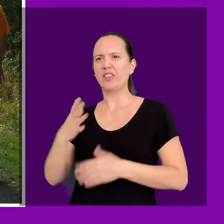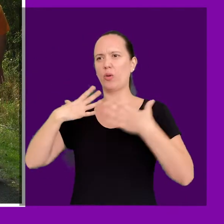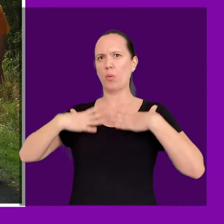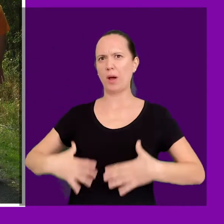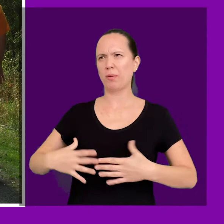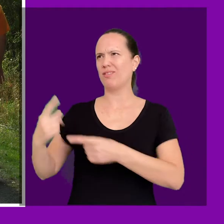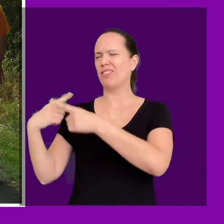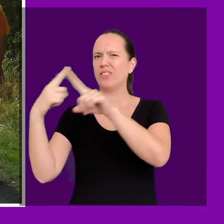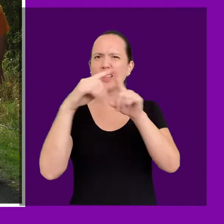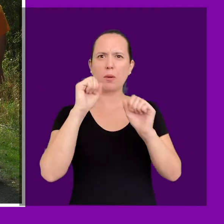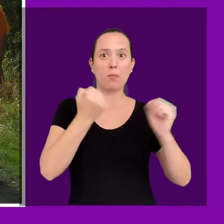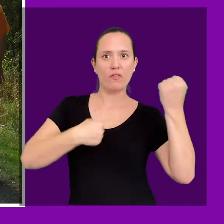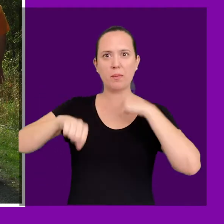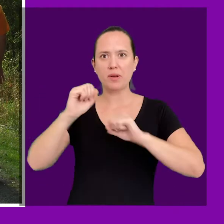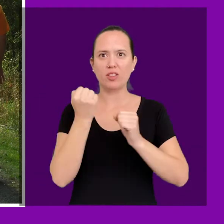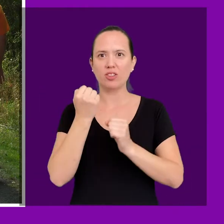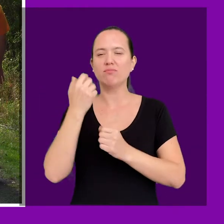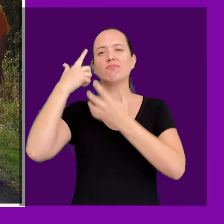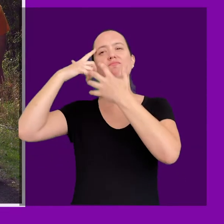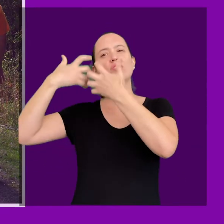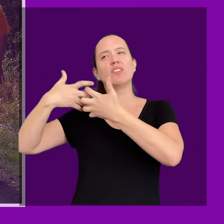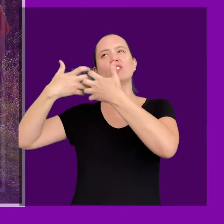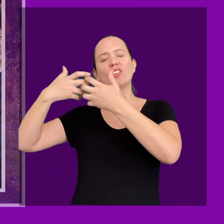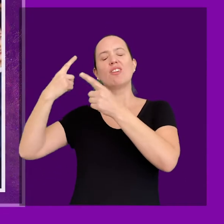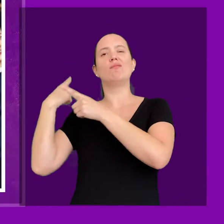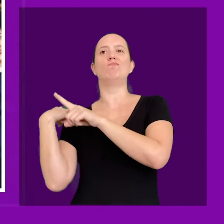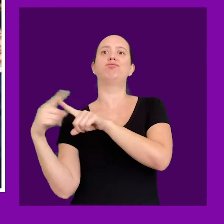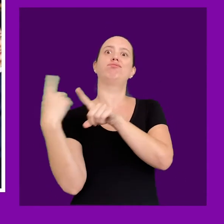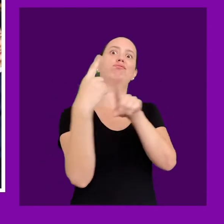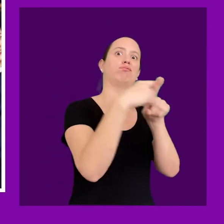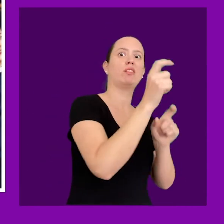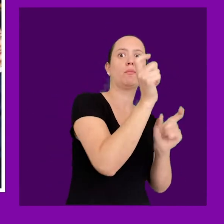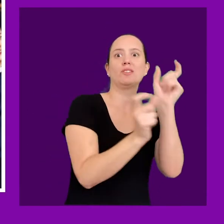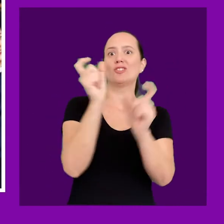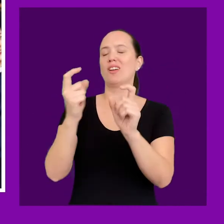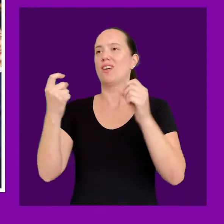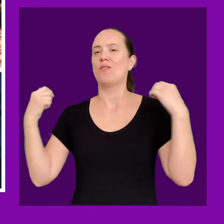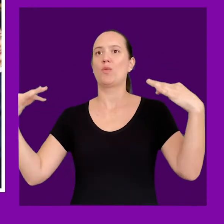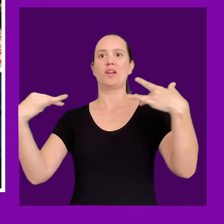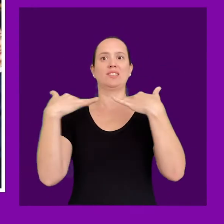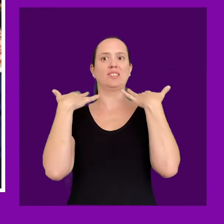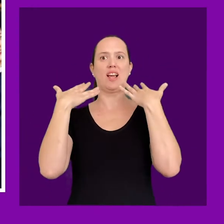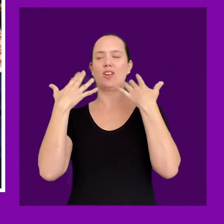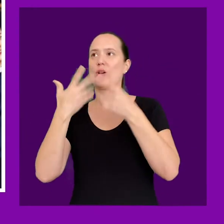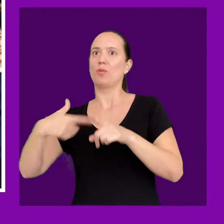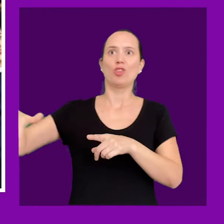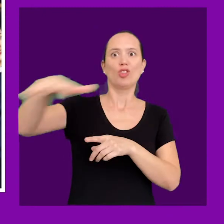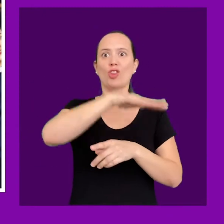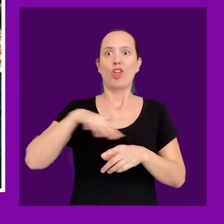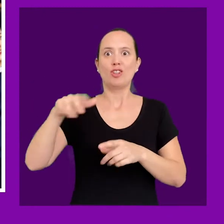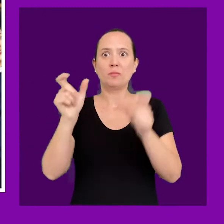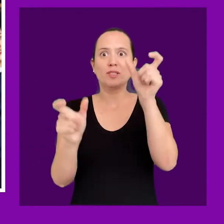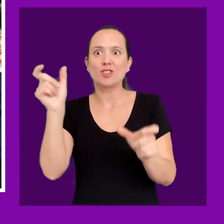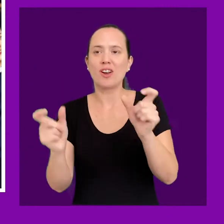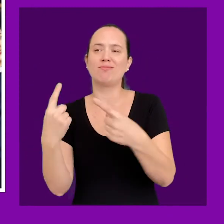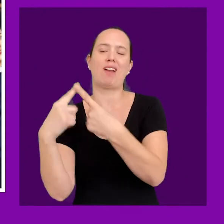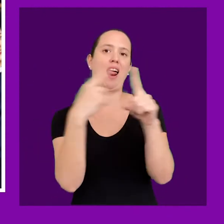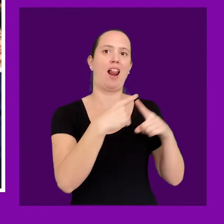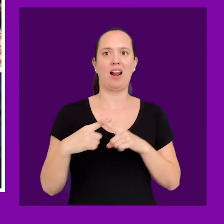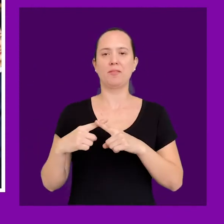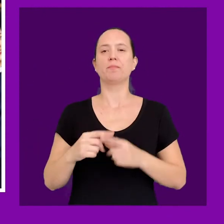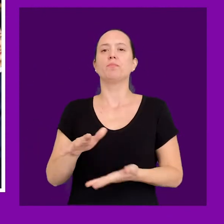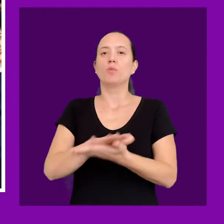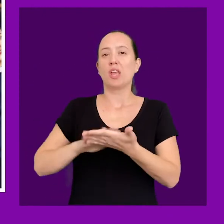postura y movimiento que poseen. Reflexiona en torno a los múltiples factores que influencia tanto tu corporalidad como la de tus